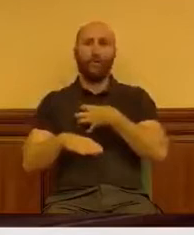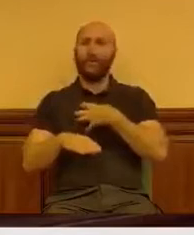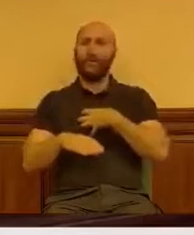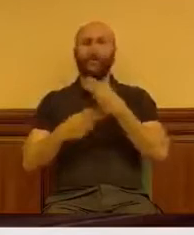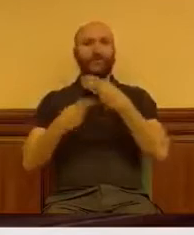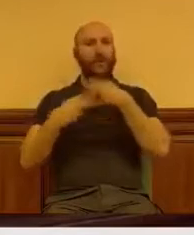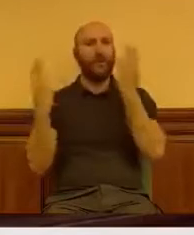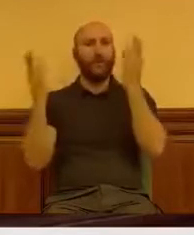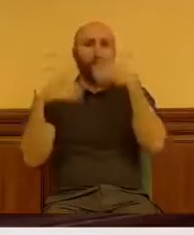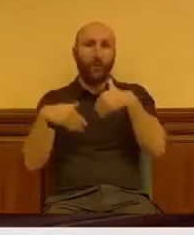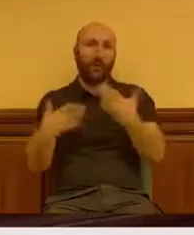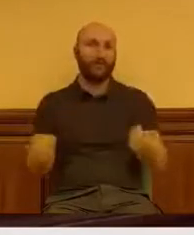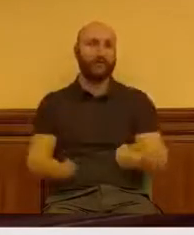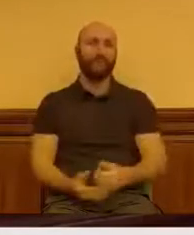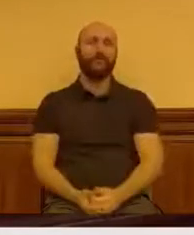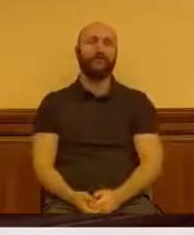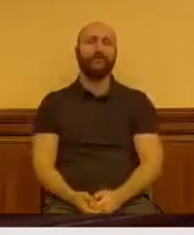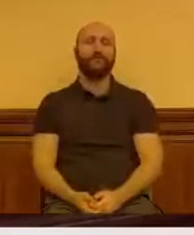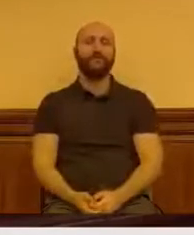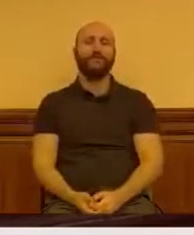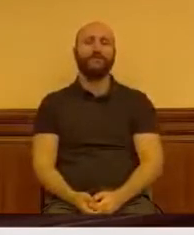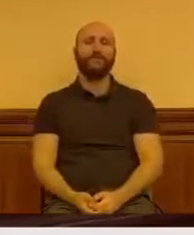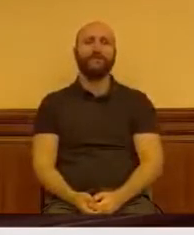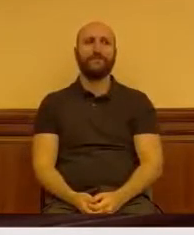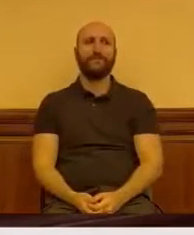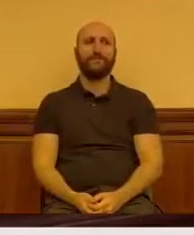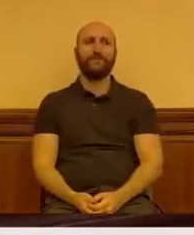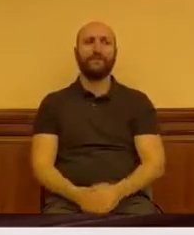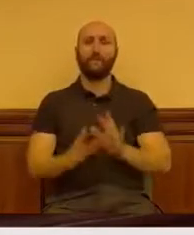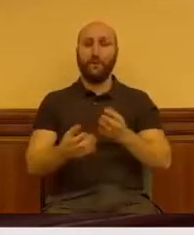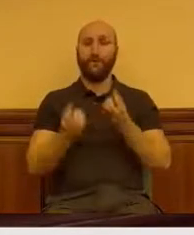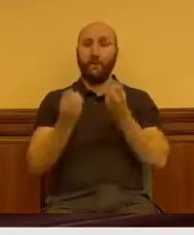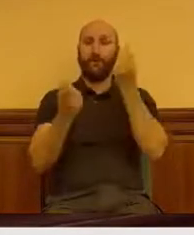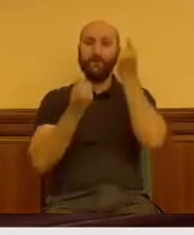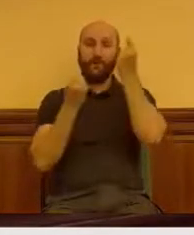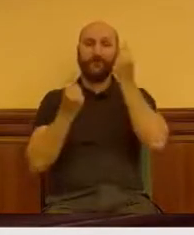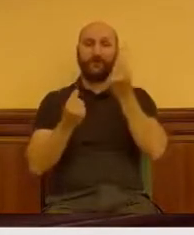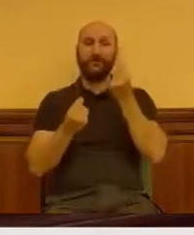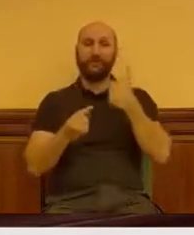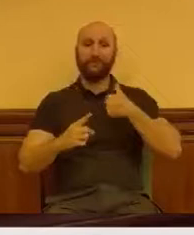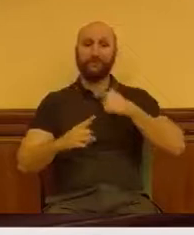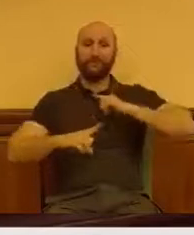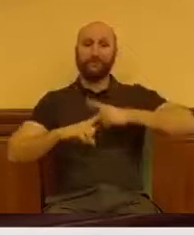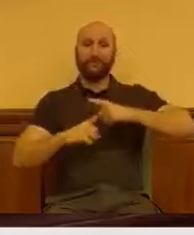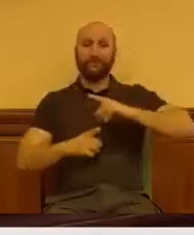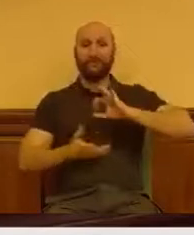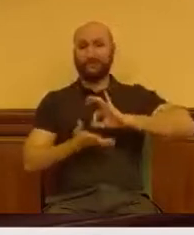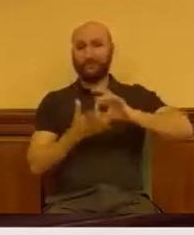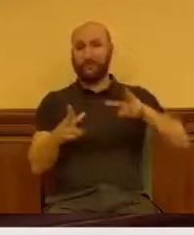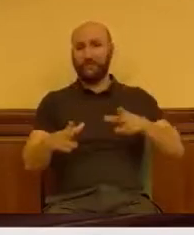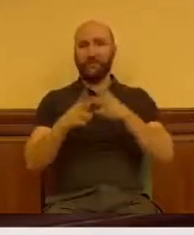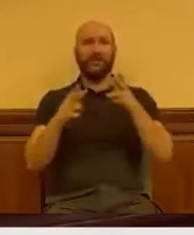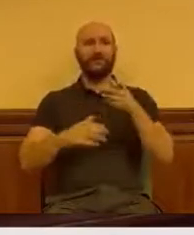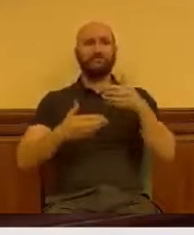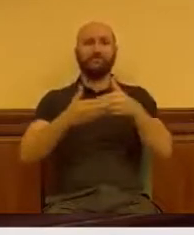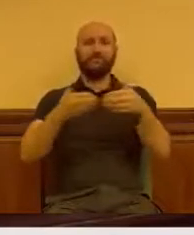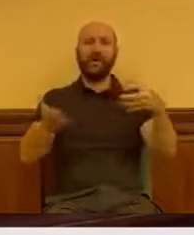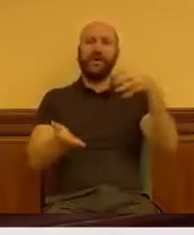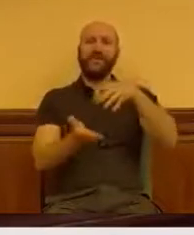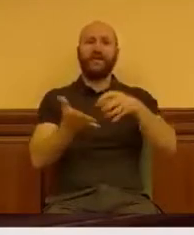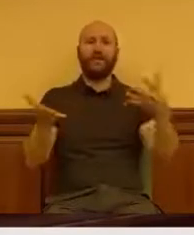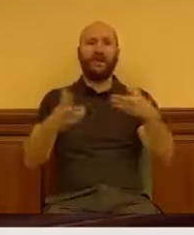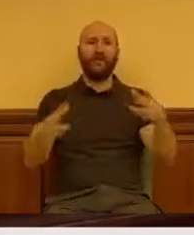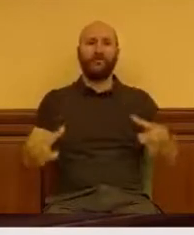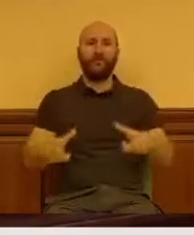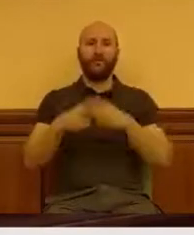están. No obstante, le voy a dar algunos datos. Mire, durante mi mandato pusimos en marcha el centro de emergencia social en